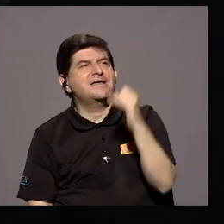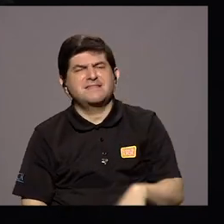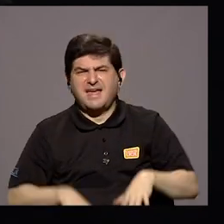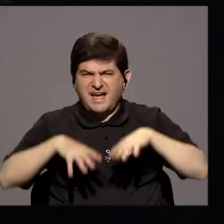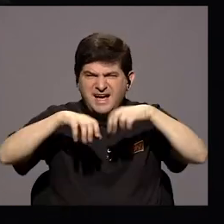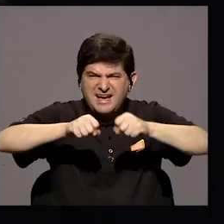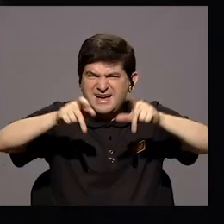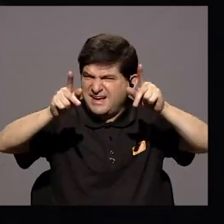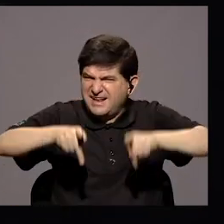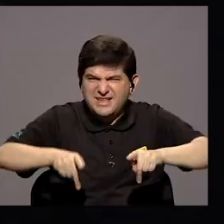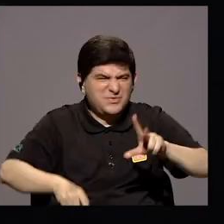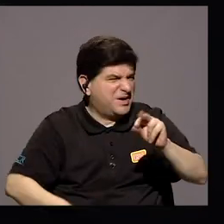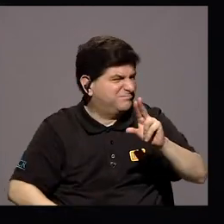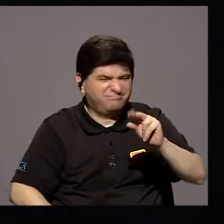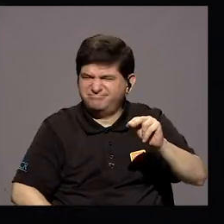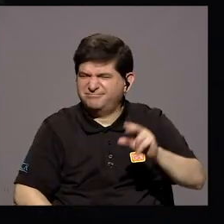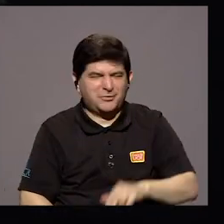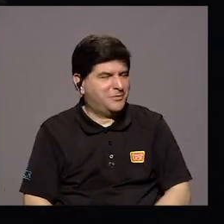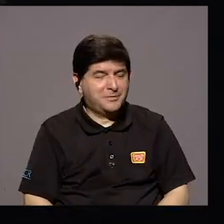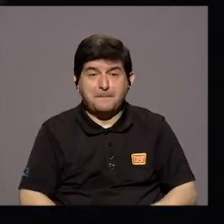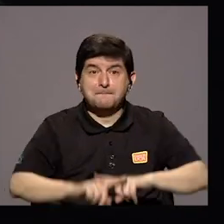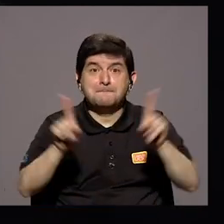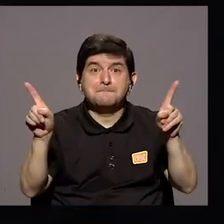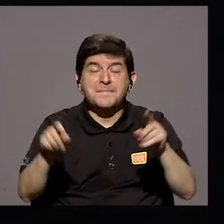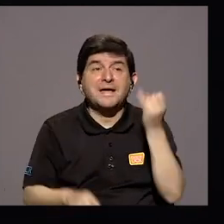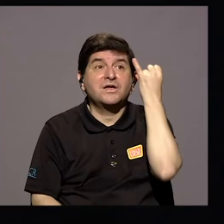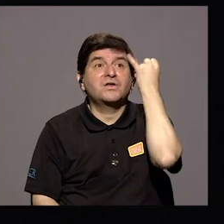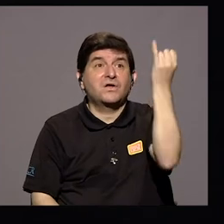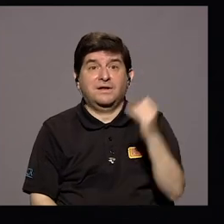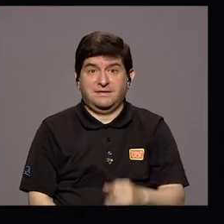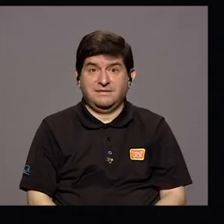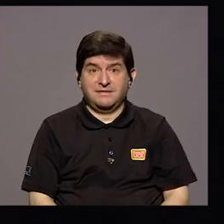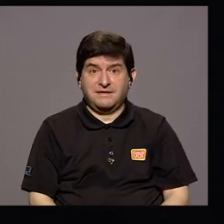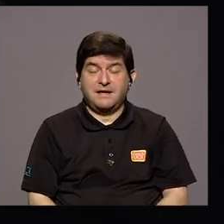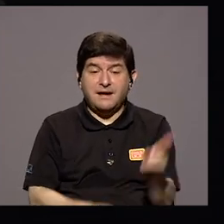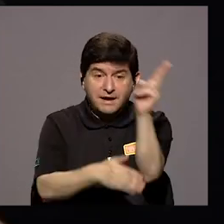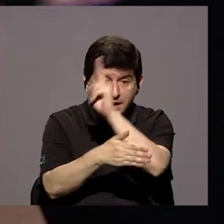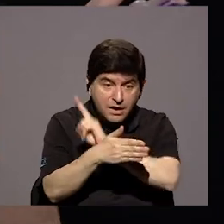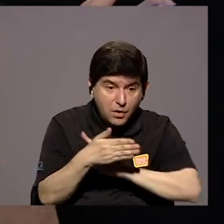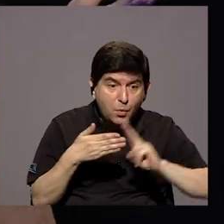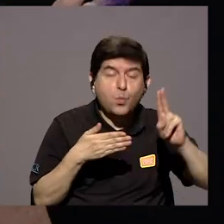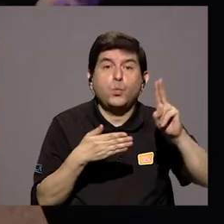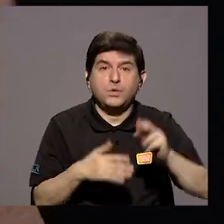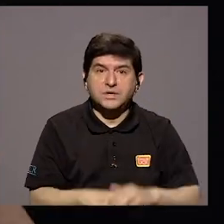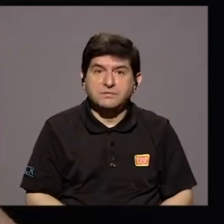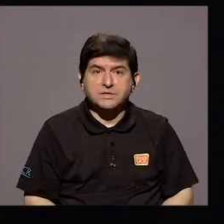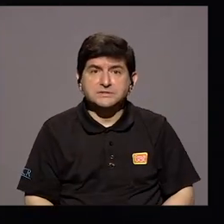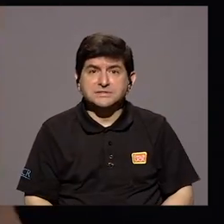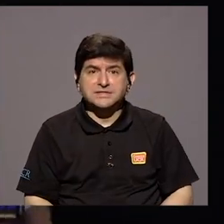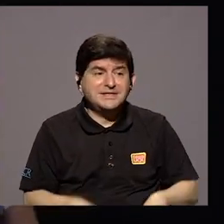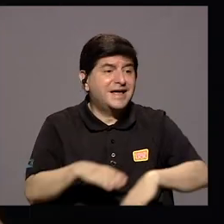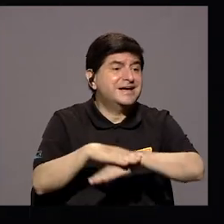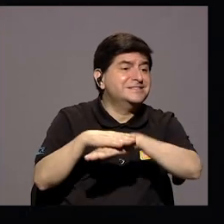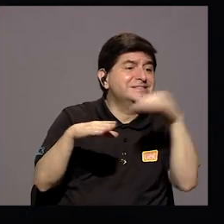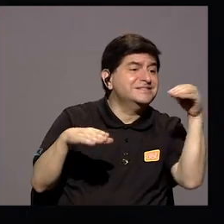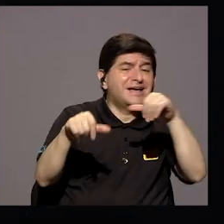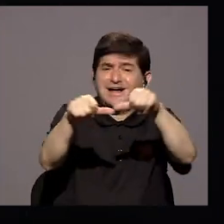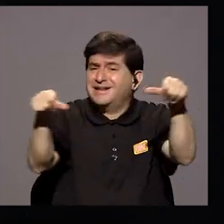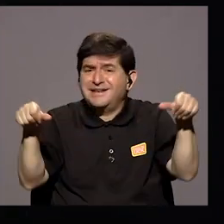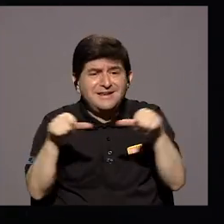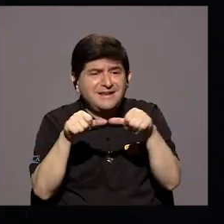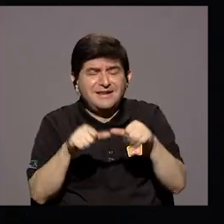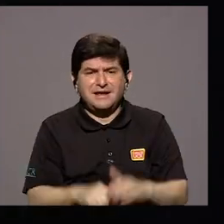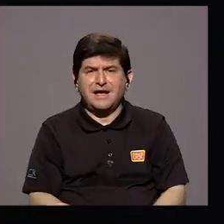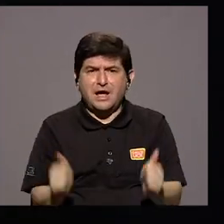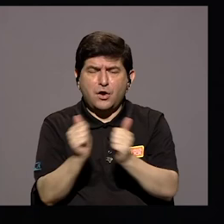Mucho Menos Verdad Si No Es Una Pretensión De Que La Universidad Se Salga Del Aula Y Salga Con Sus Saberes A